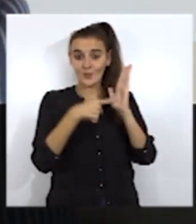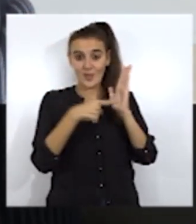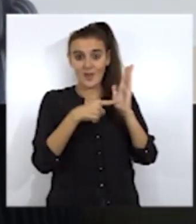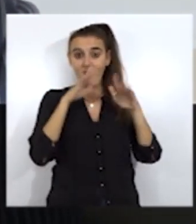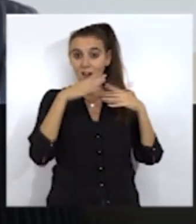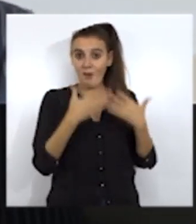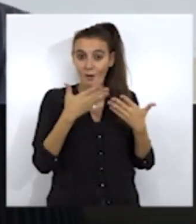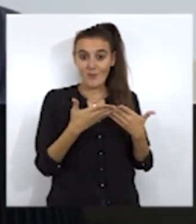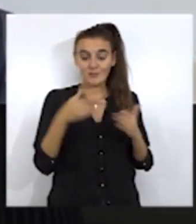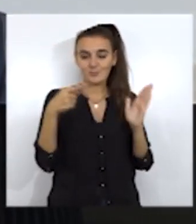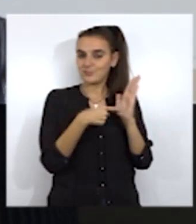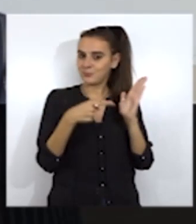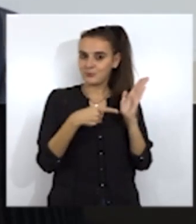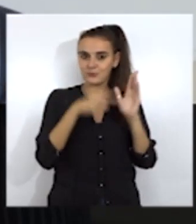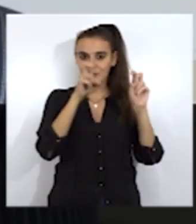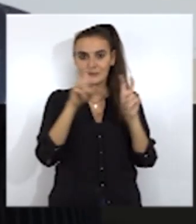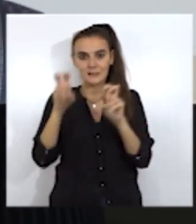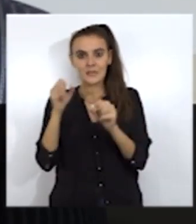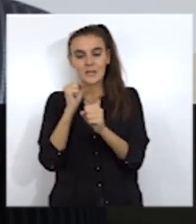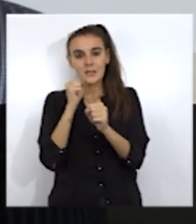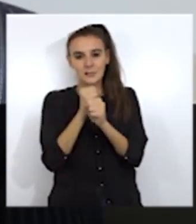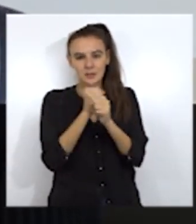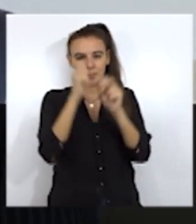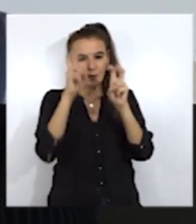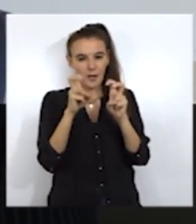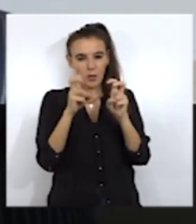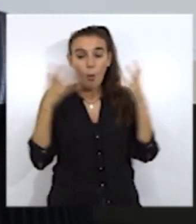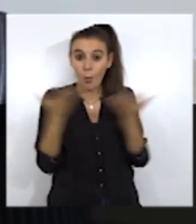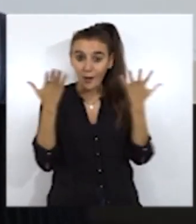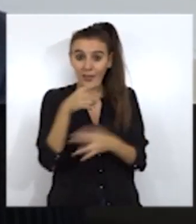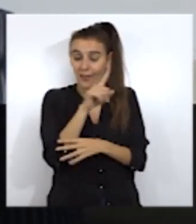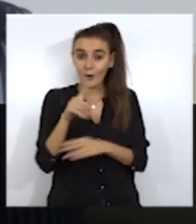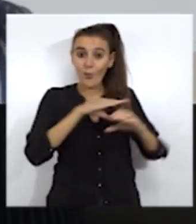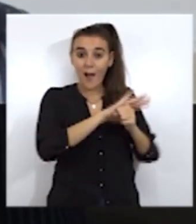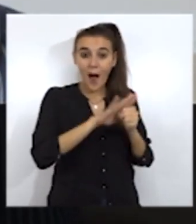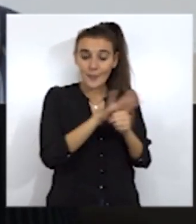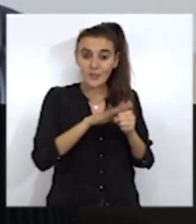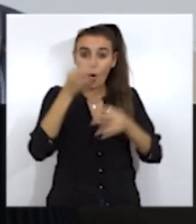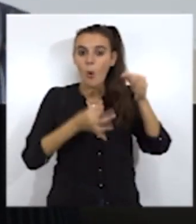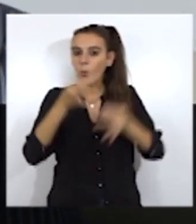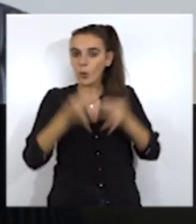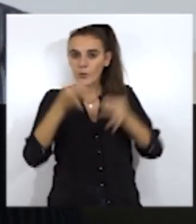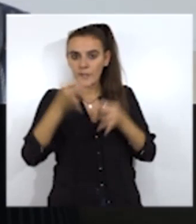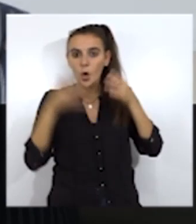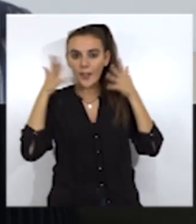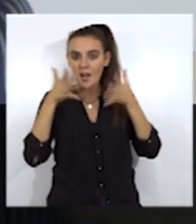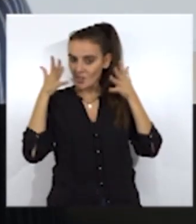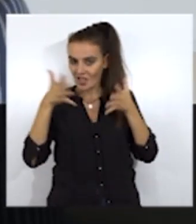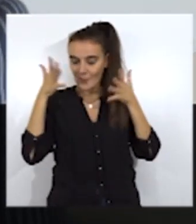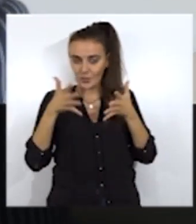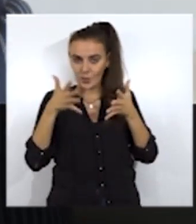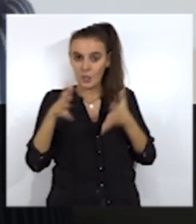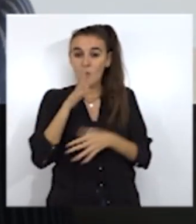tratado como asunto de urgencia en el ámbito jurídico y de asesoramiento que yo